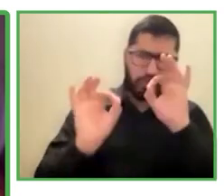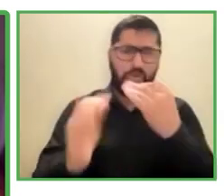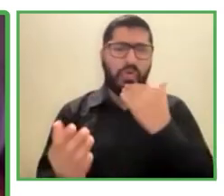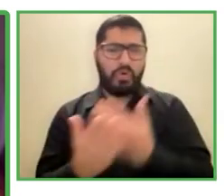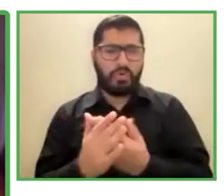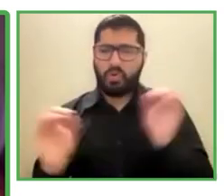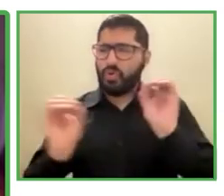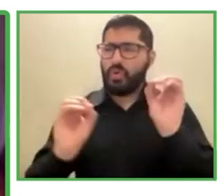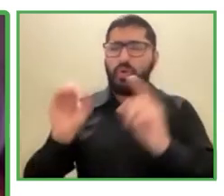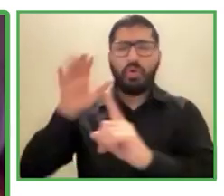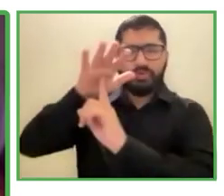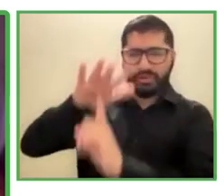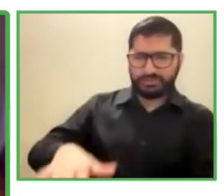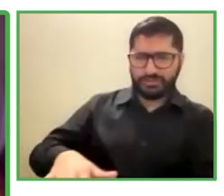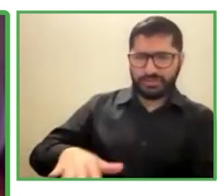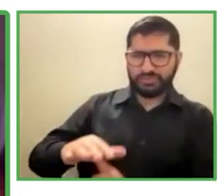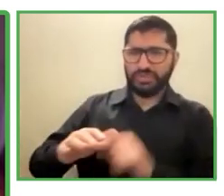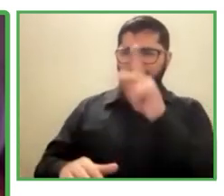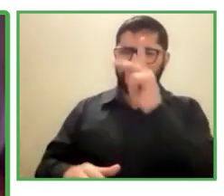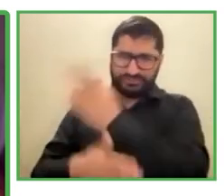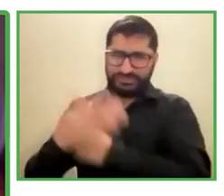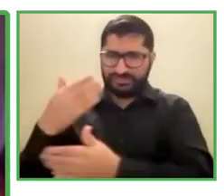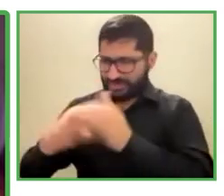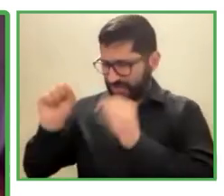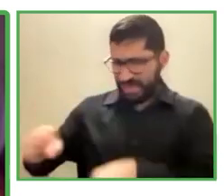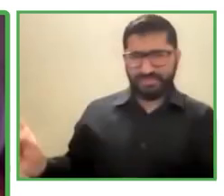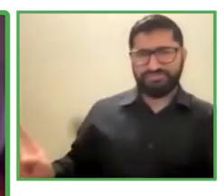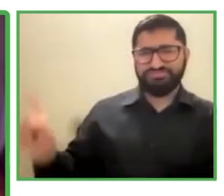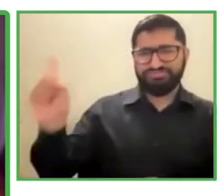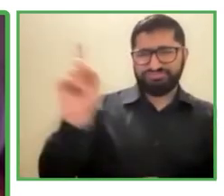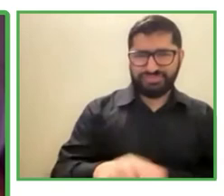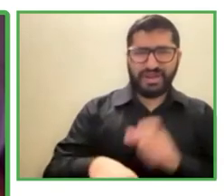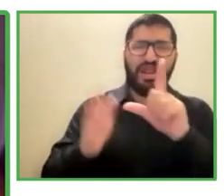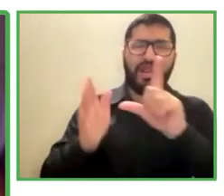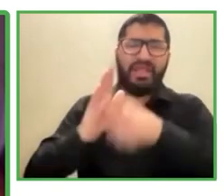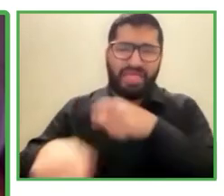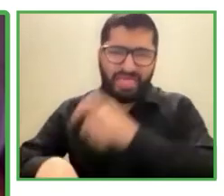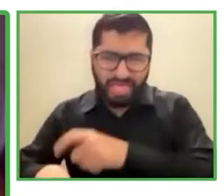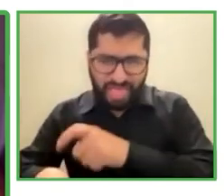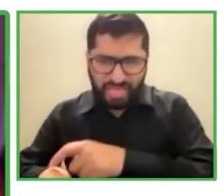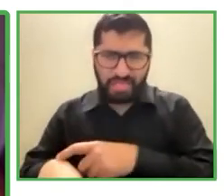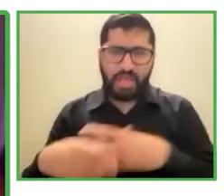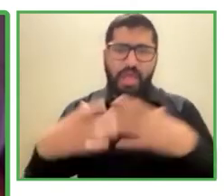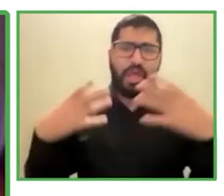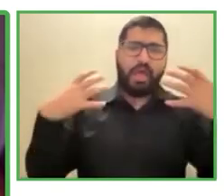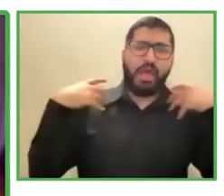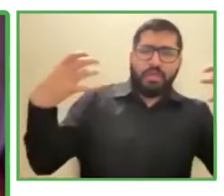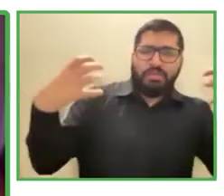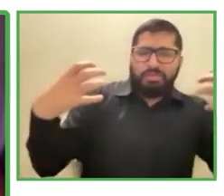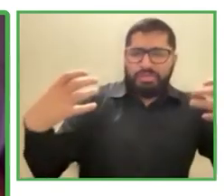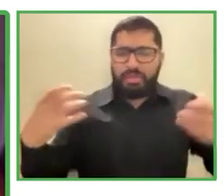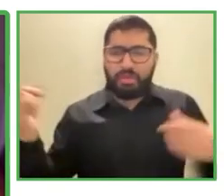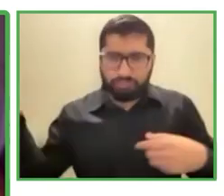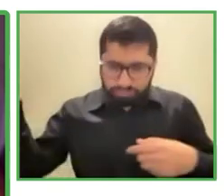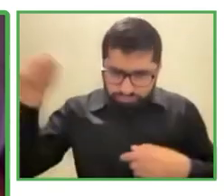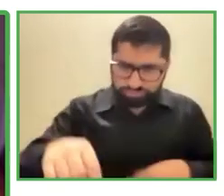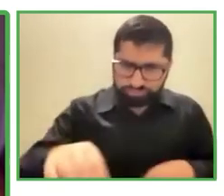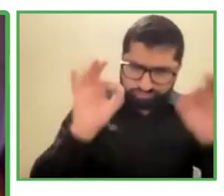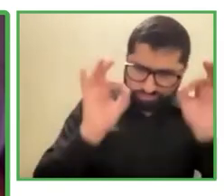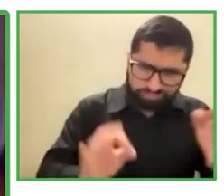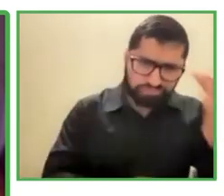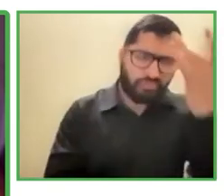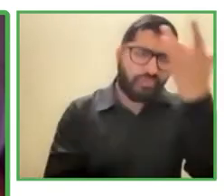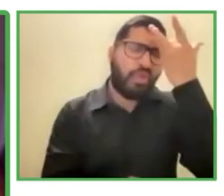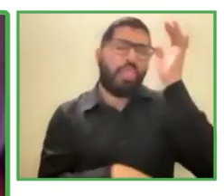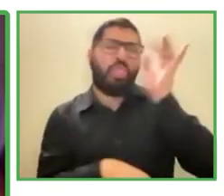no va a ser su bien su trabajo que va a ser responsable que se va a enfermar que va a pedir muchas licencias médicas en fin